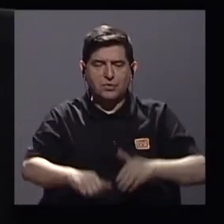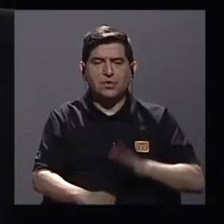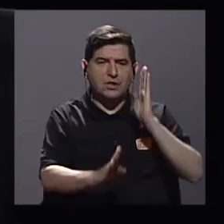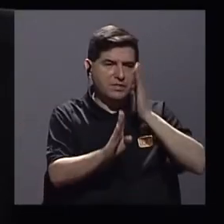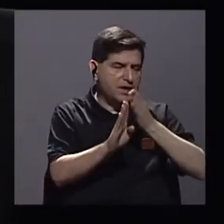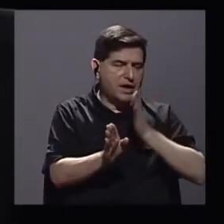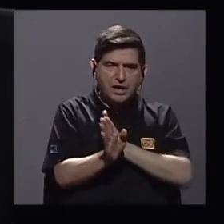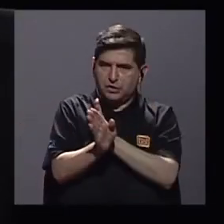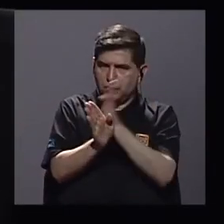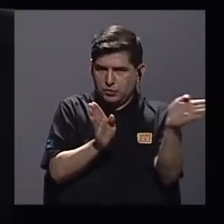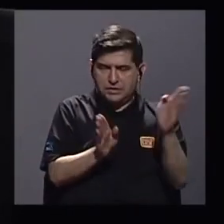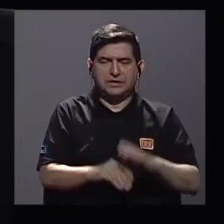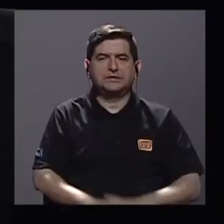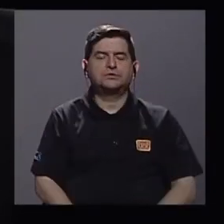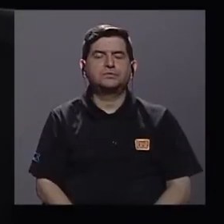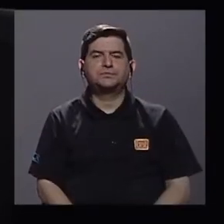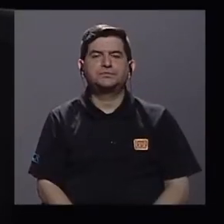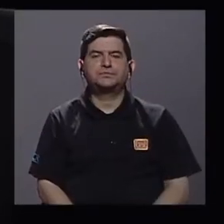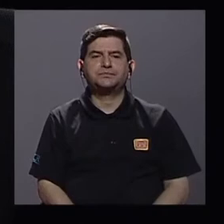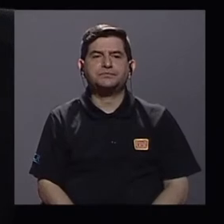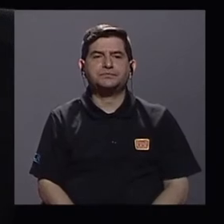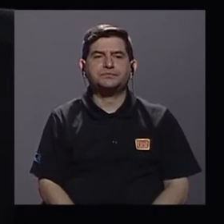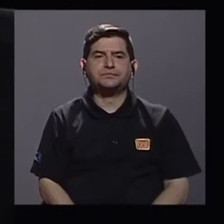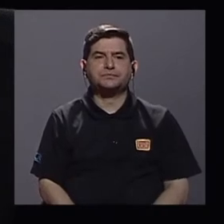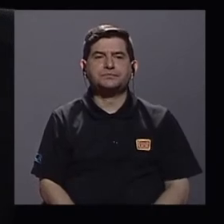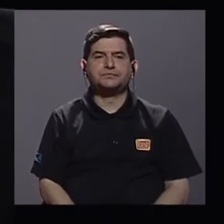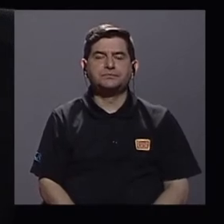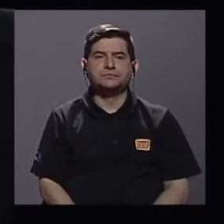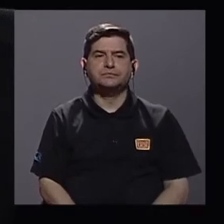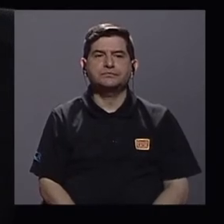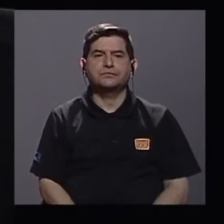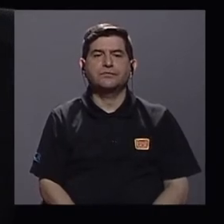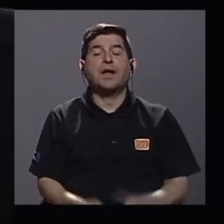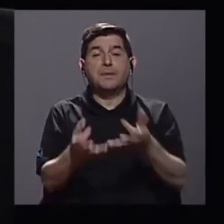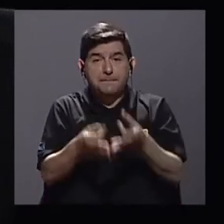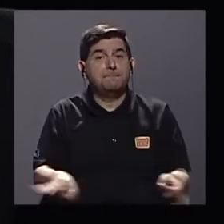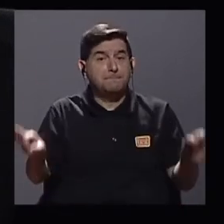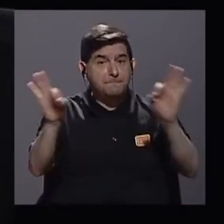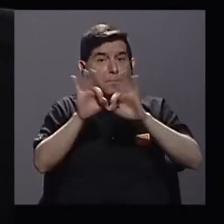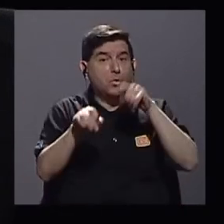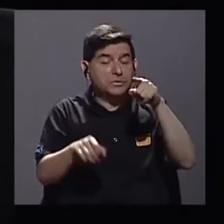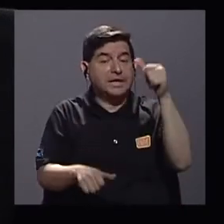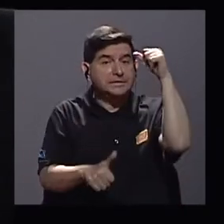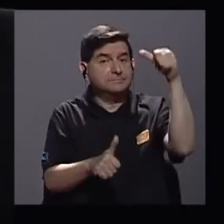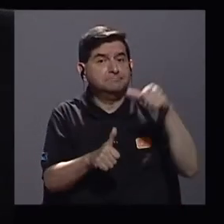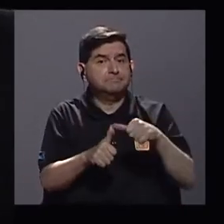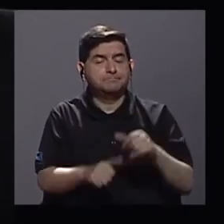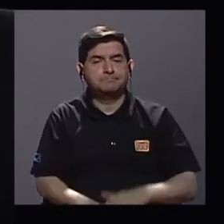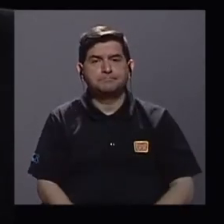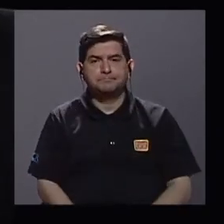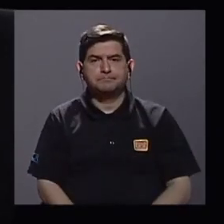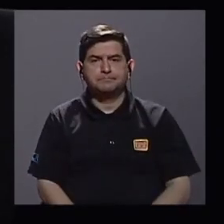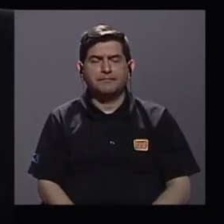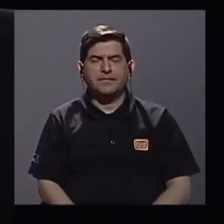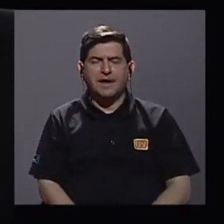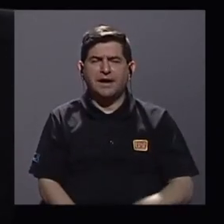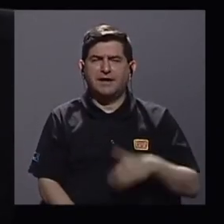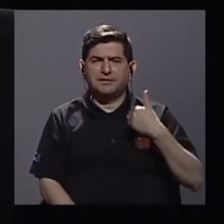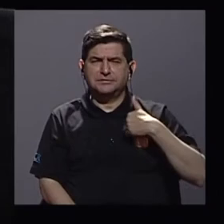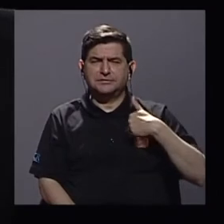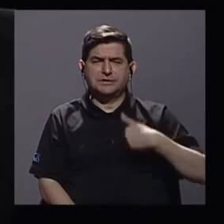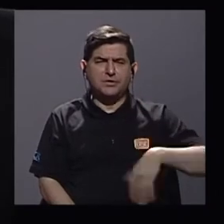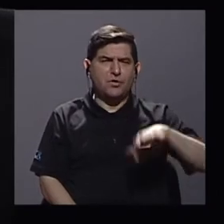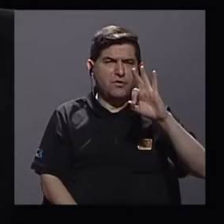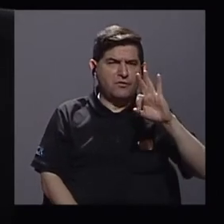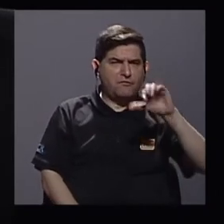indirectamente. Entonces, ahí es importante tomar eso en cuenta. Don Felipe, hay algo